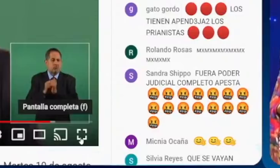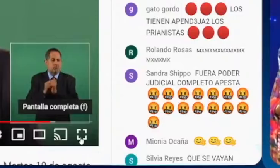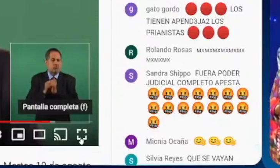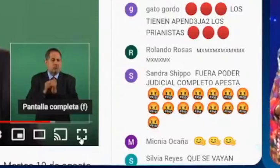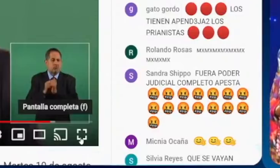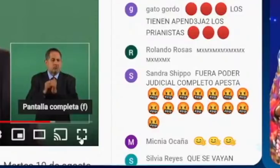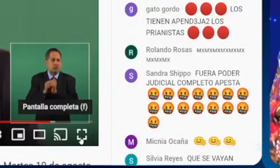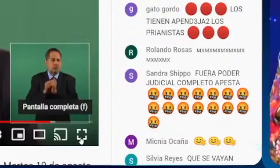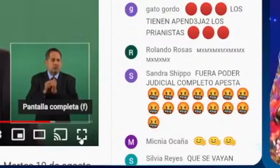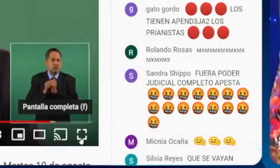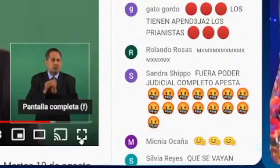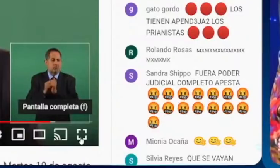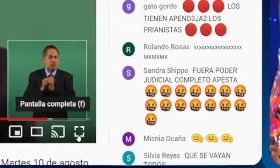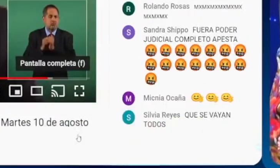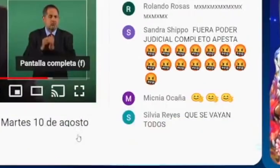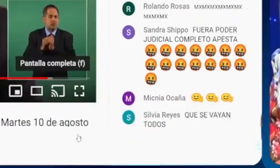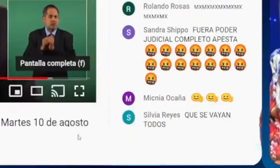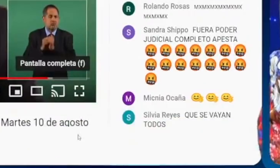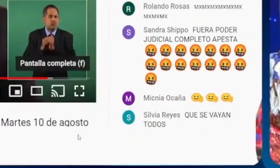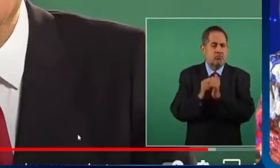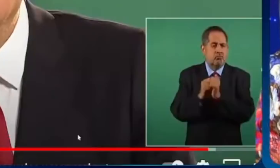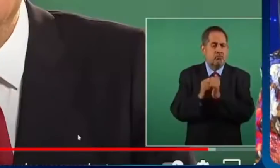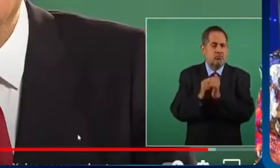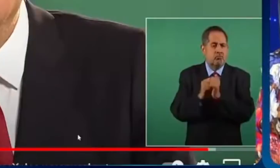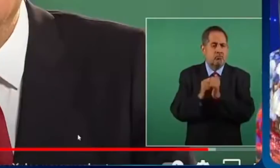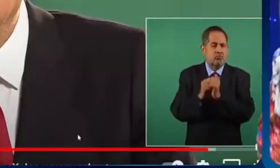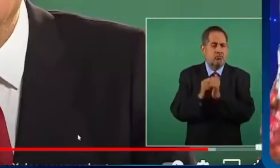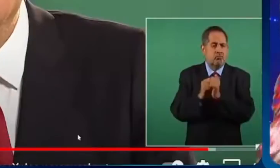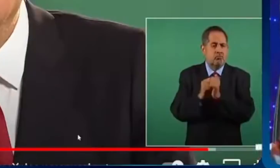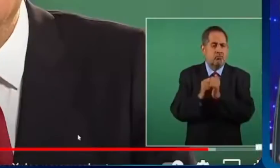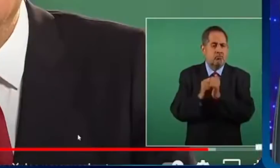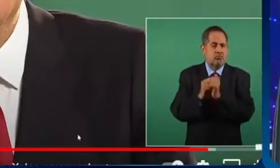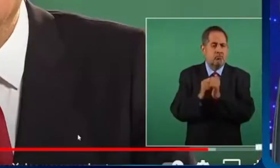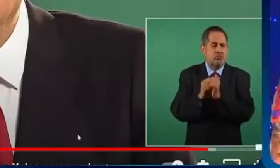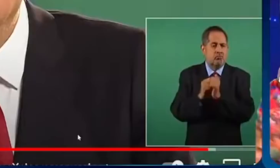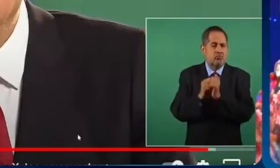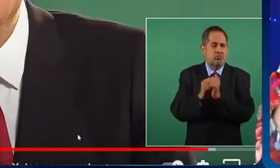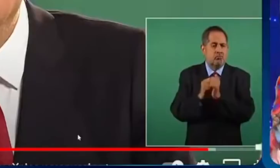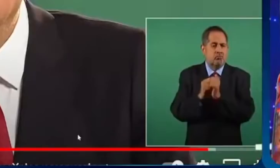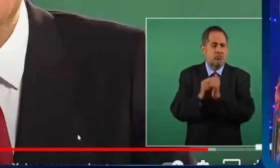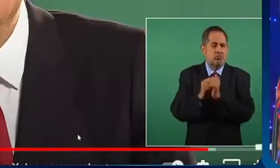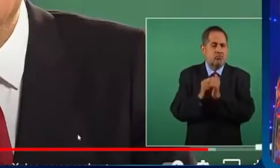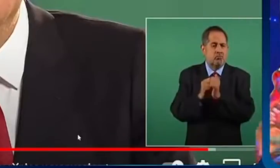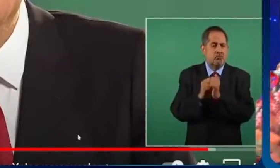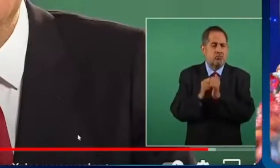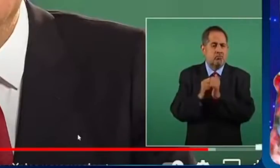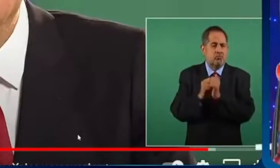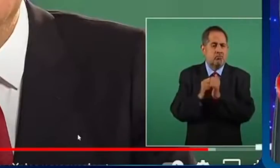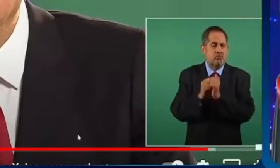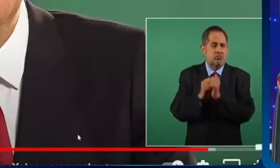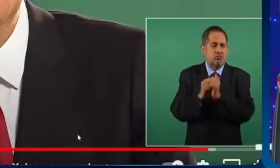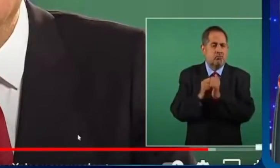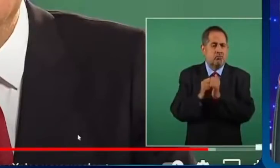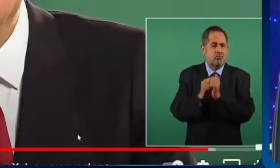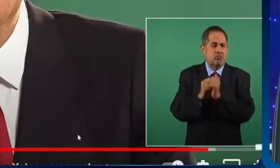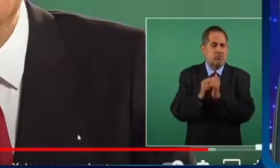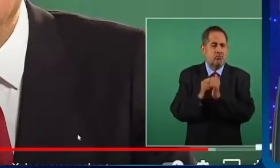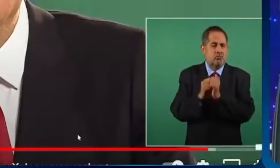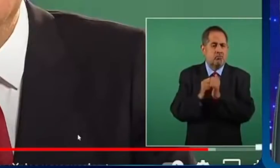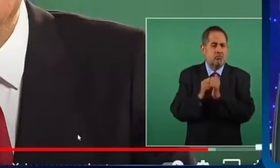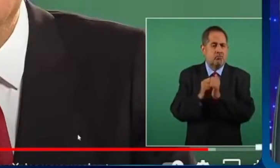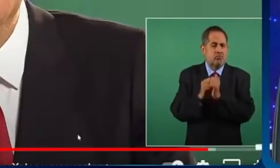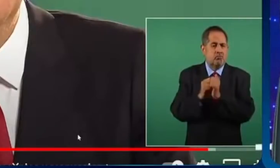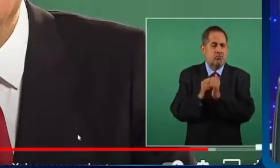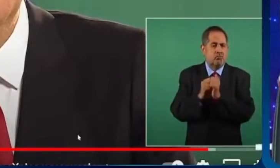que hay senadores que no le están respondiendo al presidente y que si están ahí fue por él, por el arrastre que tuvo el presidente en